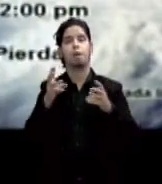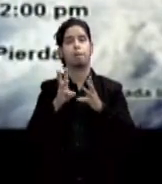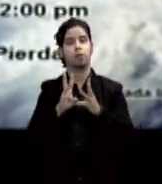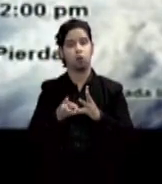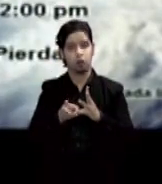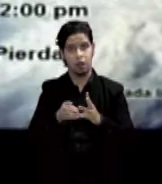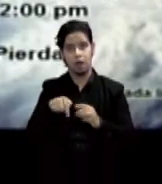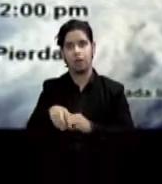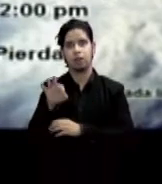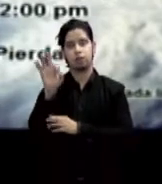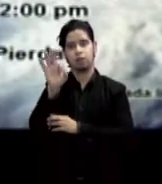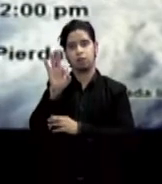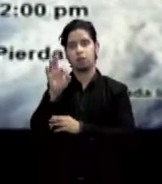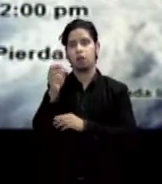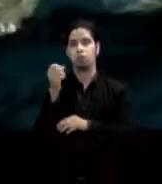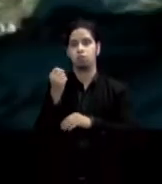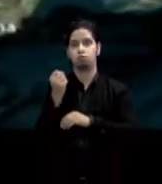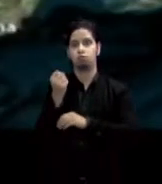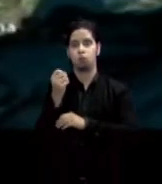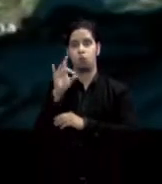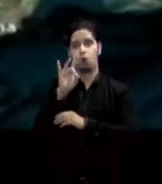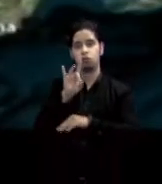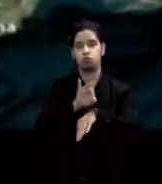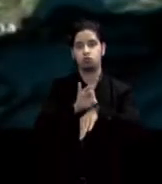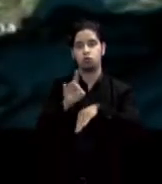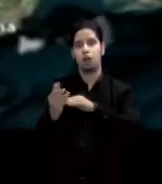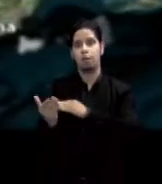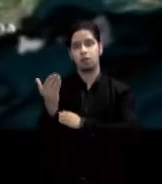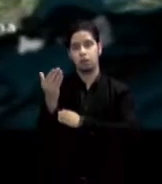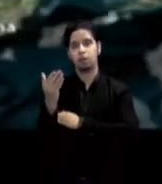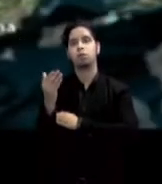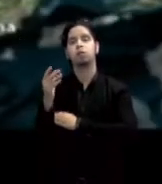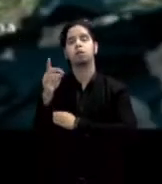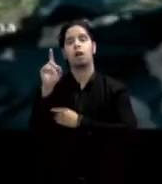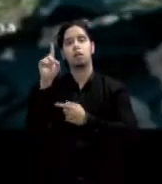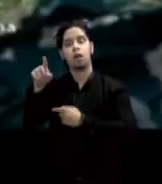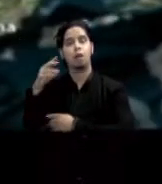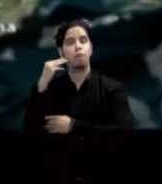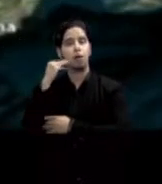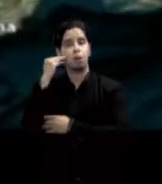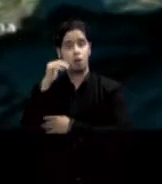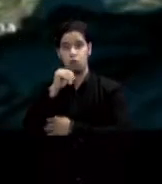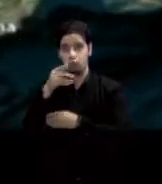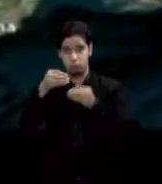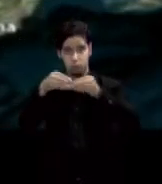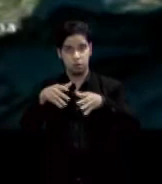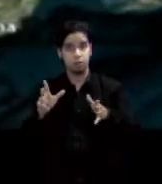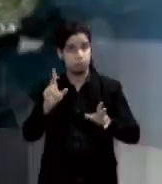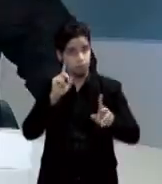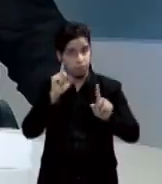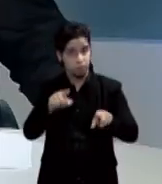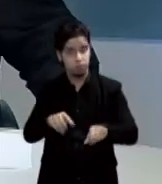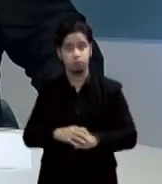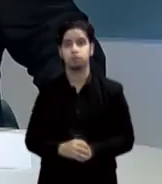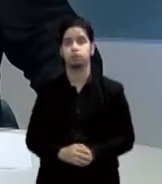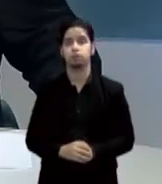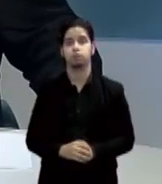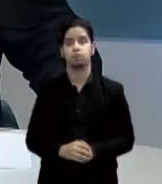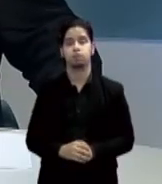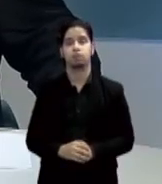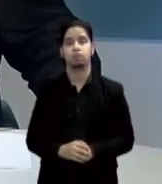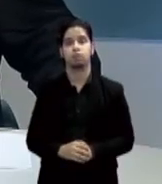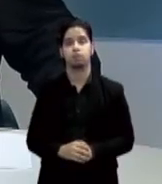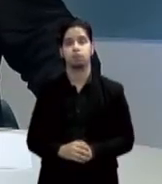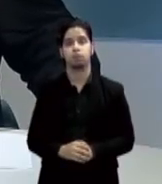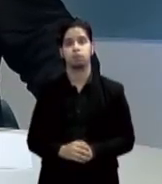ocho de la mañana hasta las dos de la tarde en las canchas de tenis del colegio de mayagüez no se lo pierda ahora volvemos con ustedes gracias